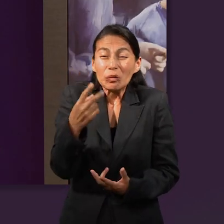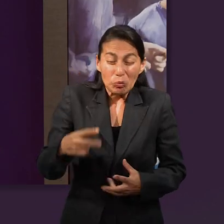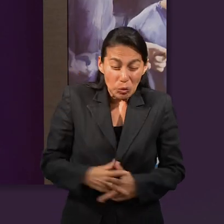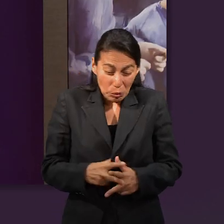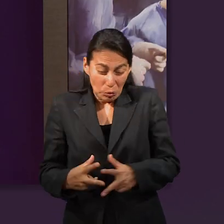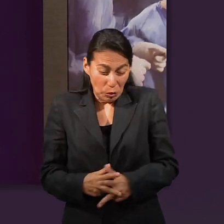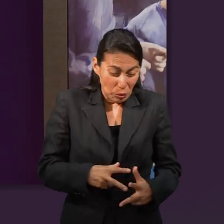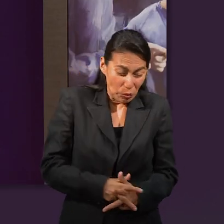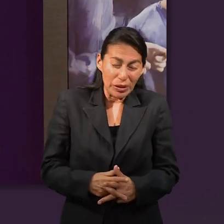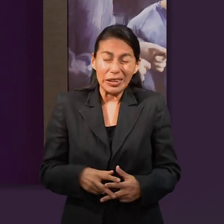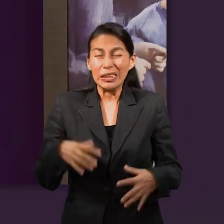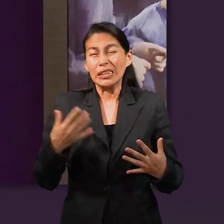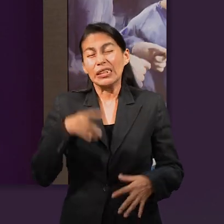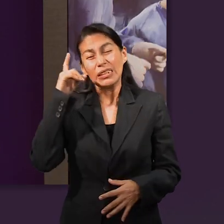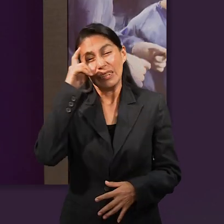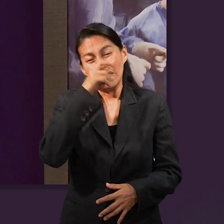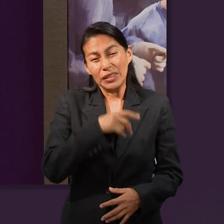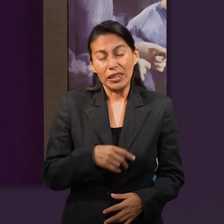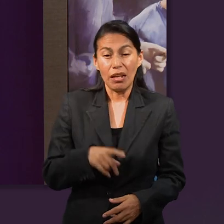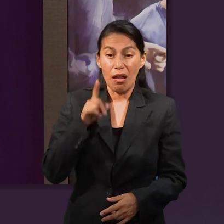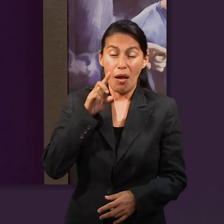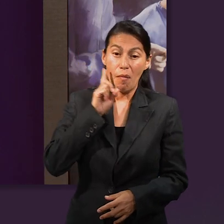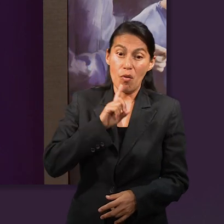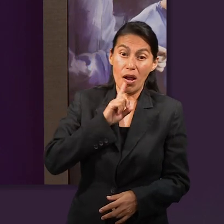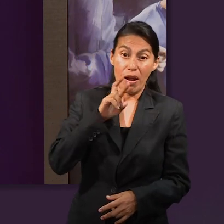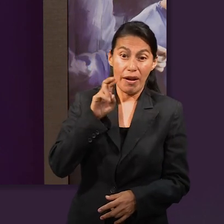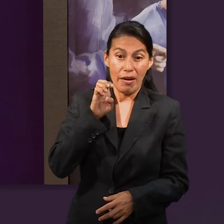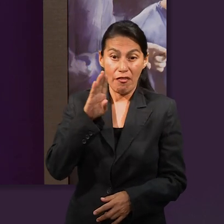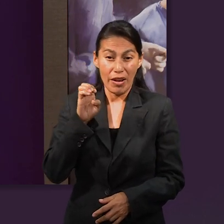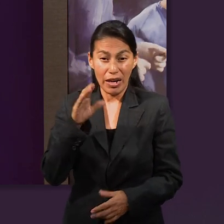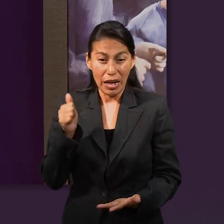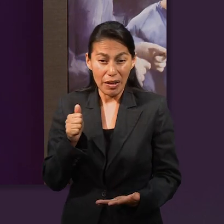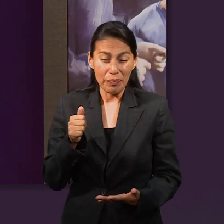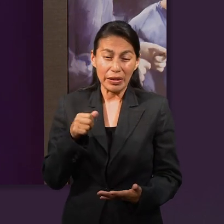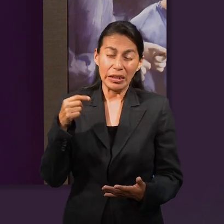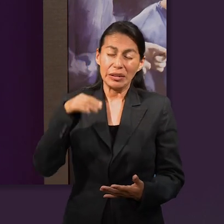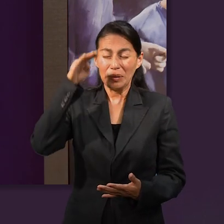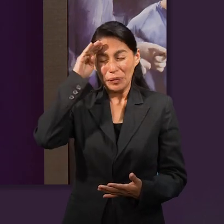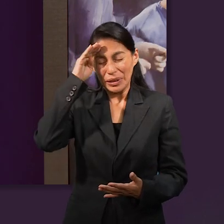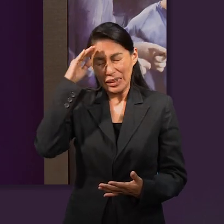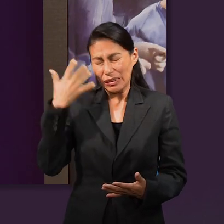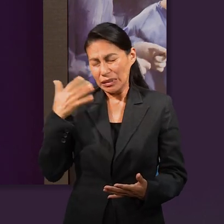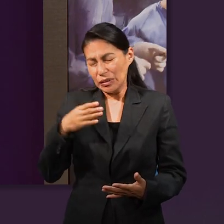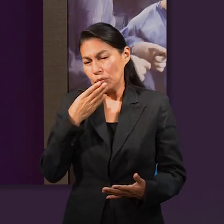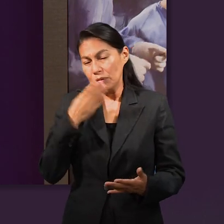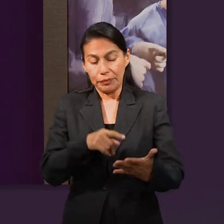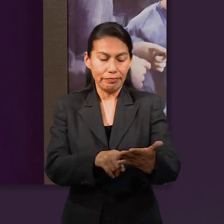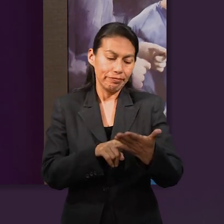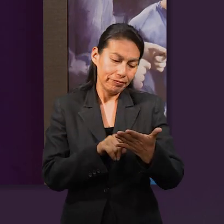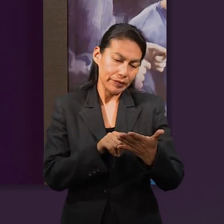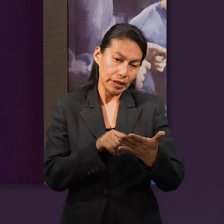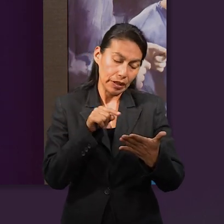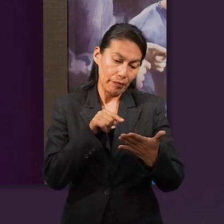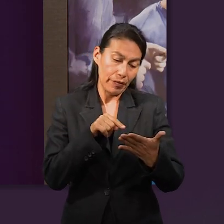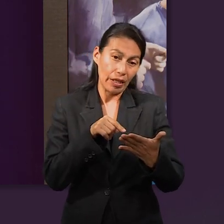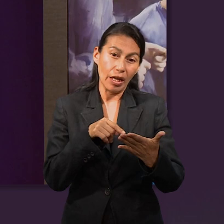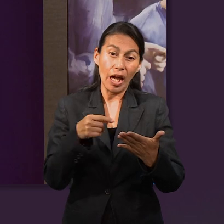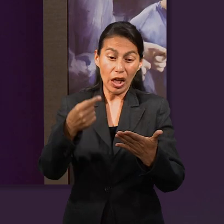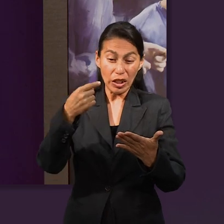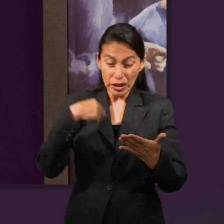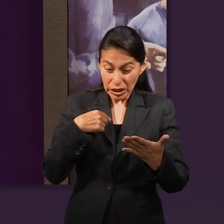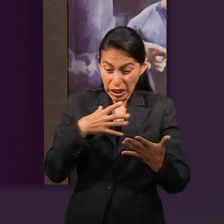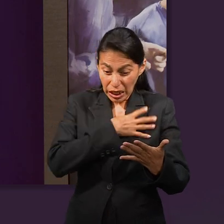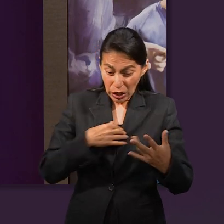peleando dentro del vientre. Entonces llega un punto en el que Rebeca se harta y que incluso piensa, lo dice en la Biblia, dice que